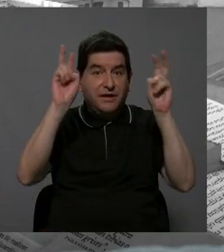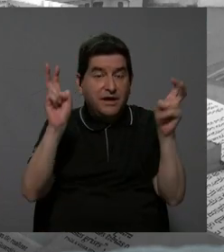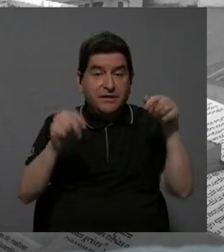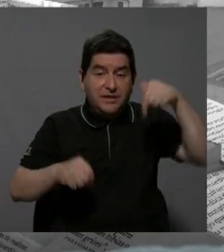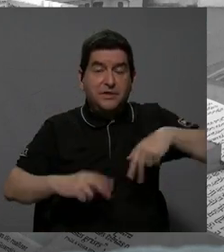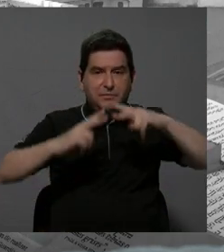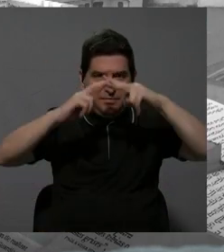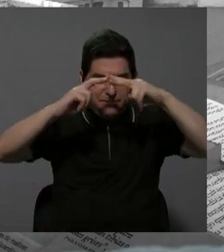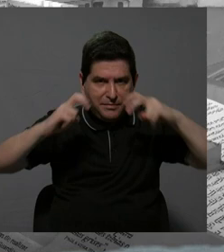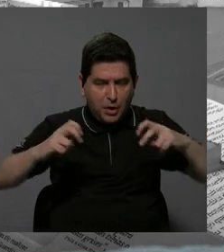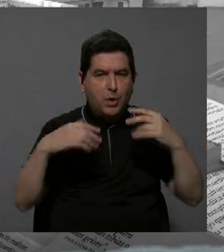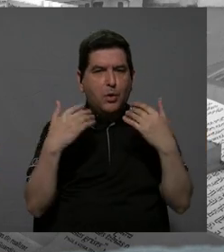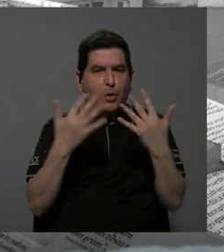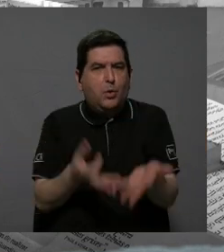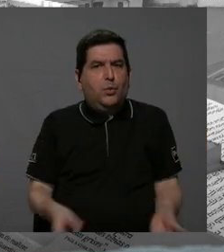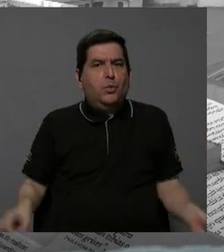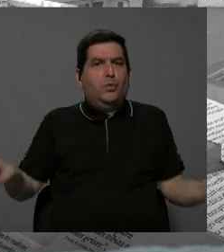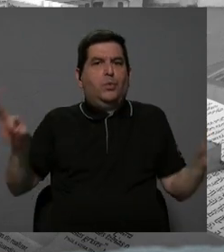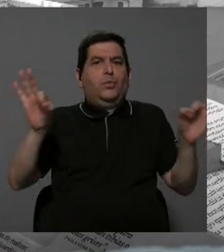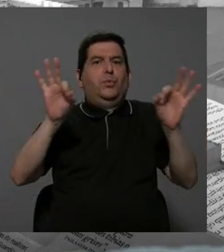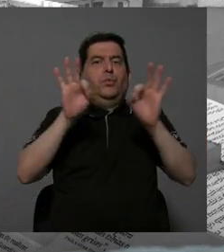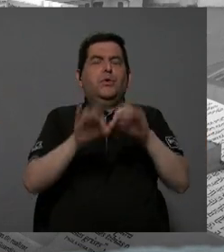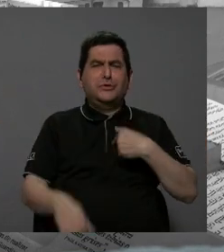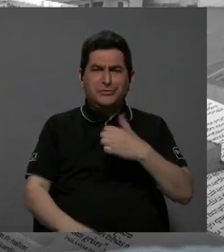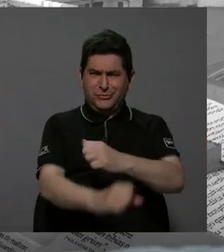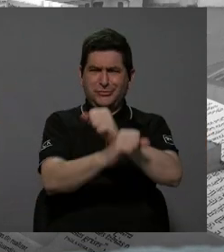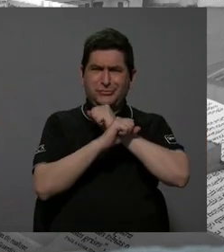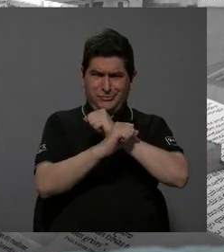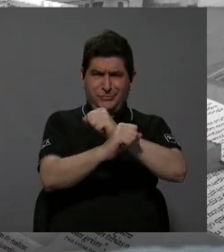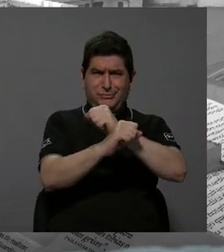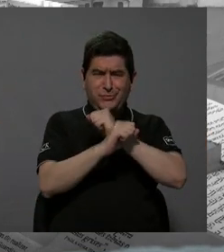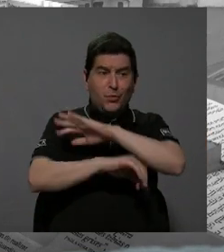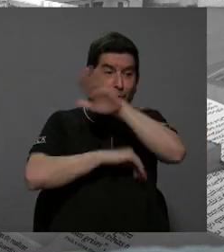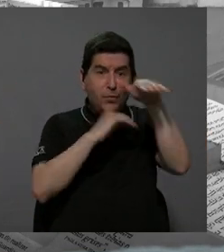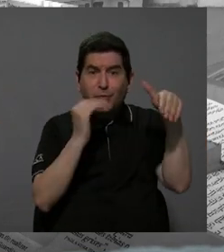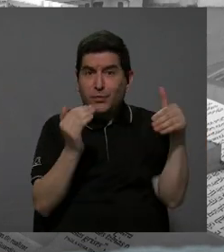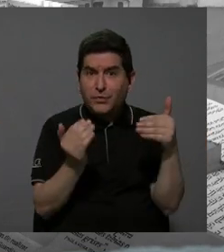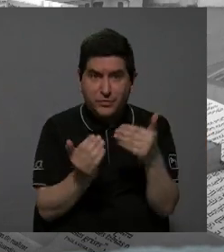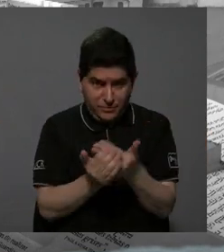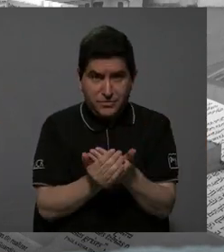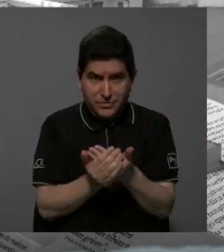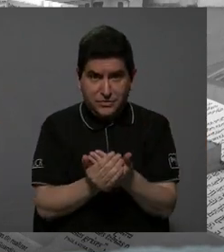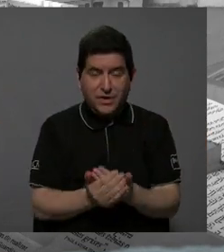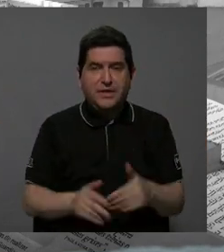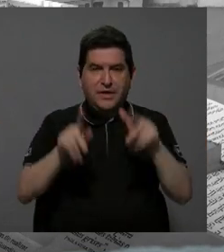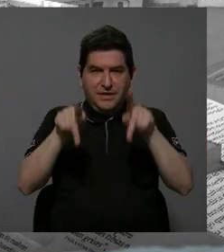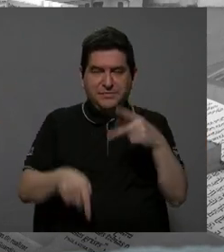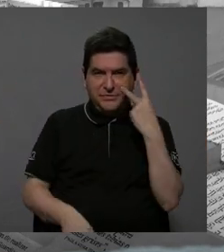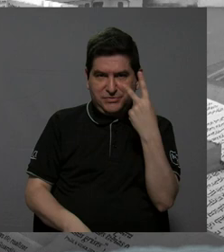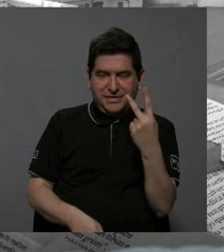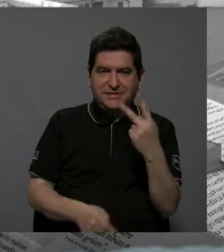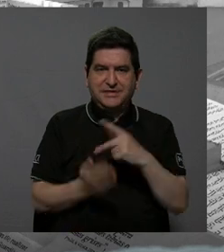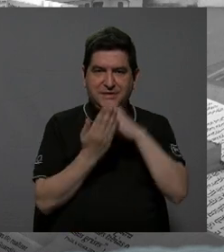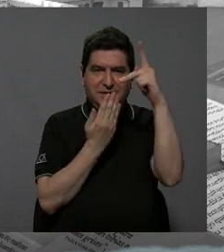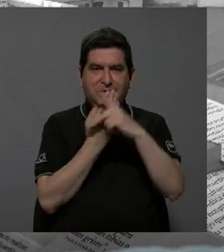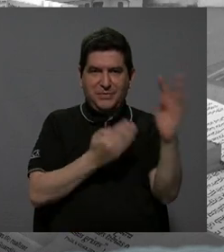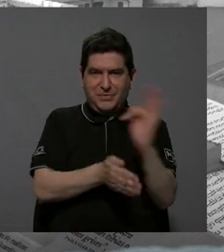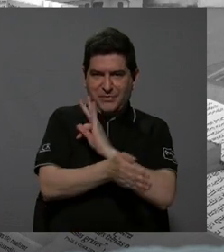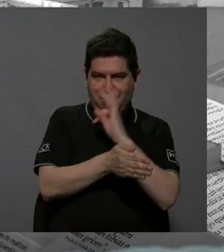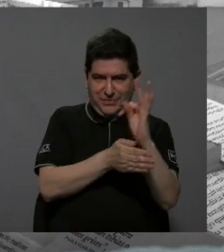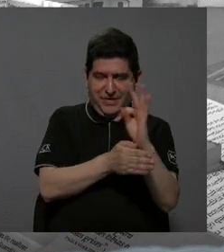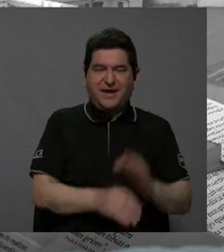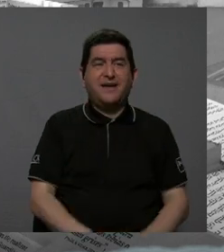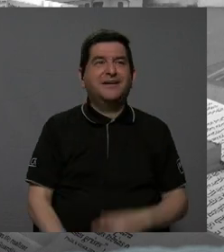vamos a tocar ahora es sumamente importante. Estoy segura que todos los televidentes que nos puedan estar viendo